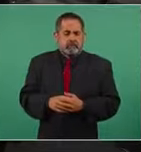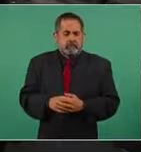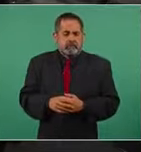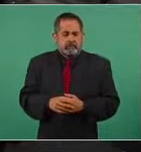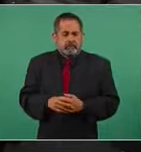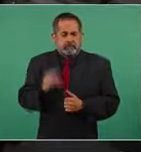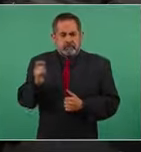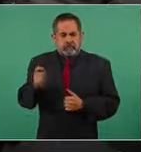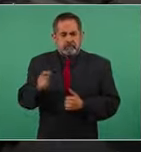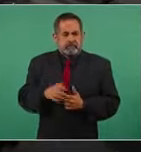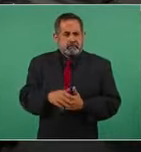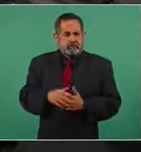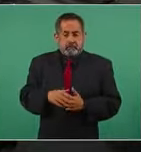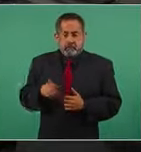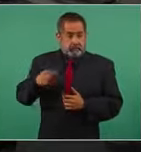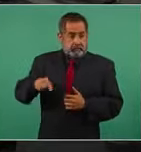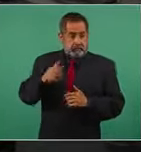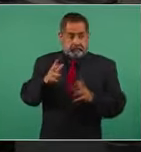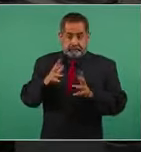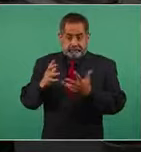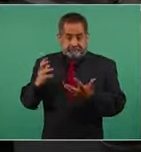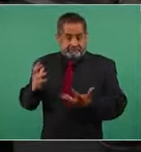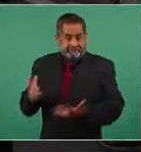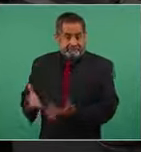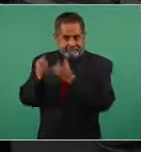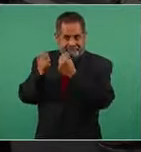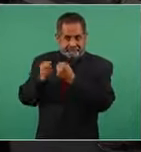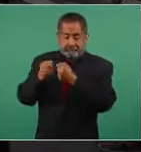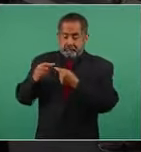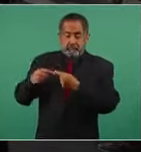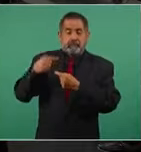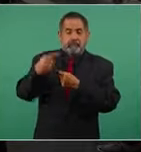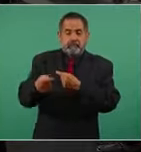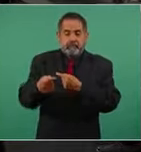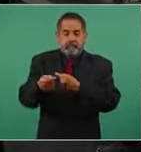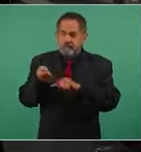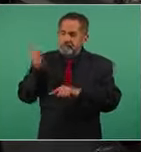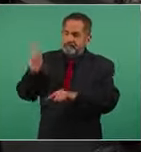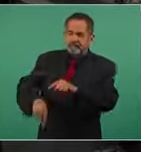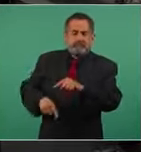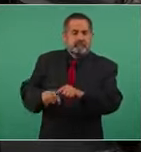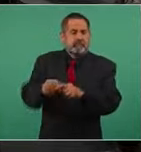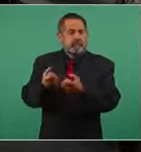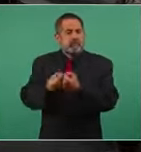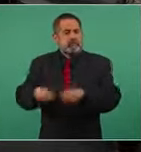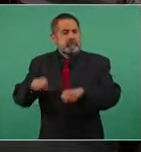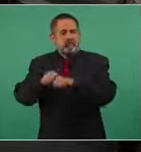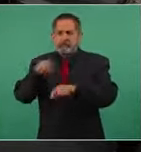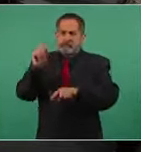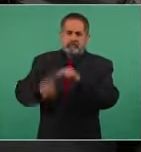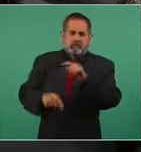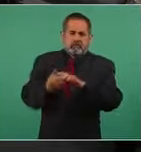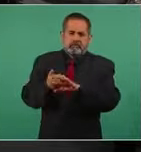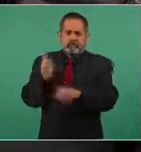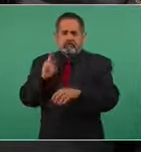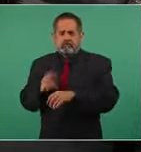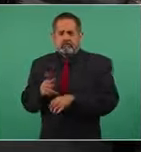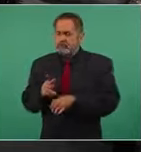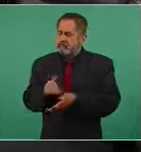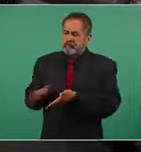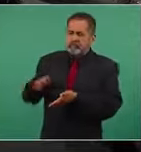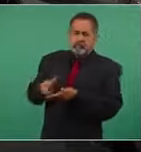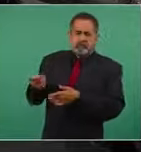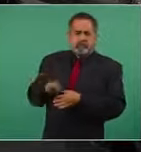cuando los logran rescatar al otro día les quitaron el seguro los sacaron por la puerta de atrás